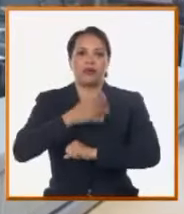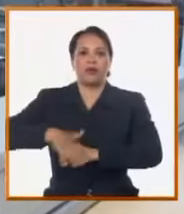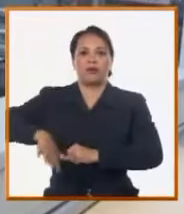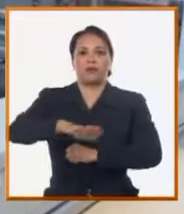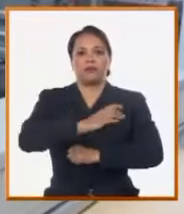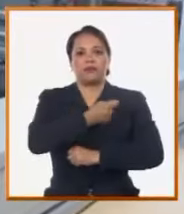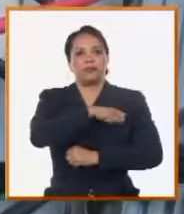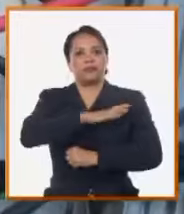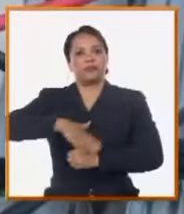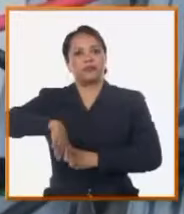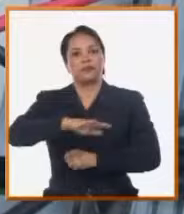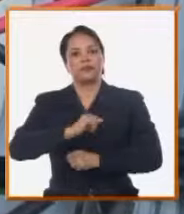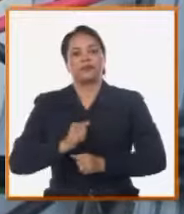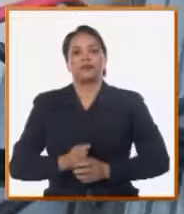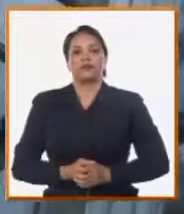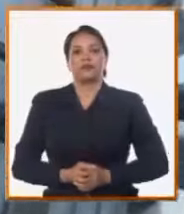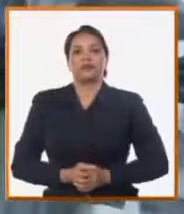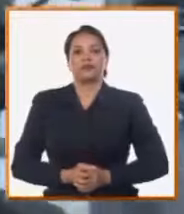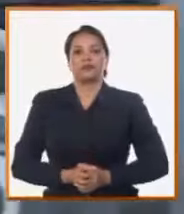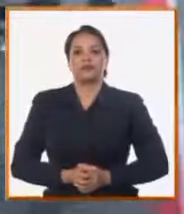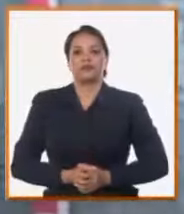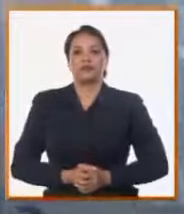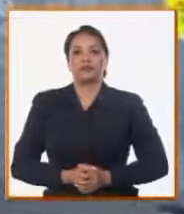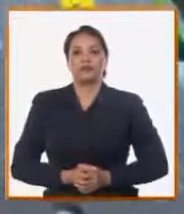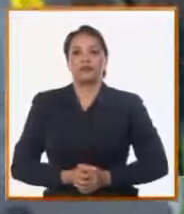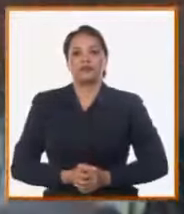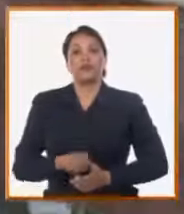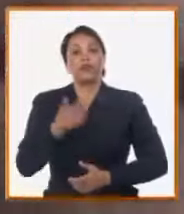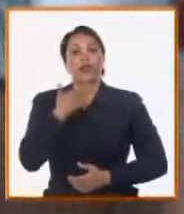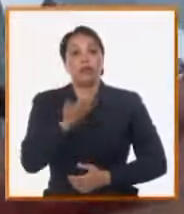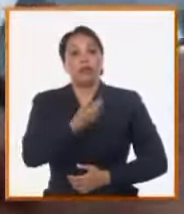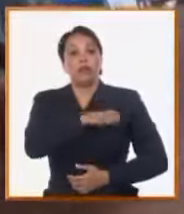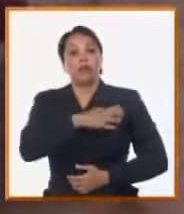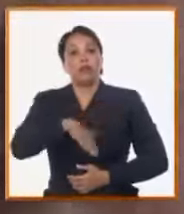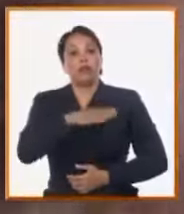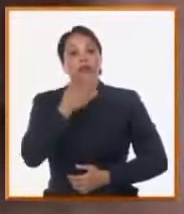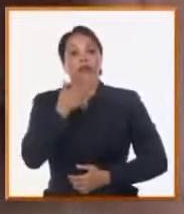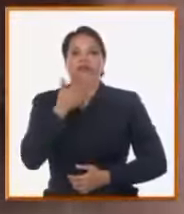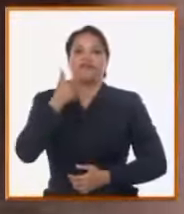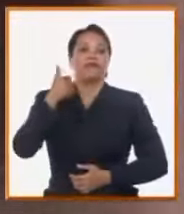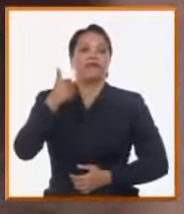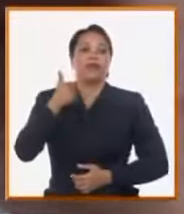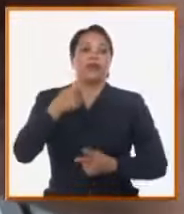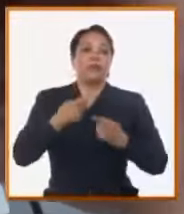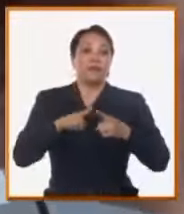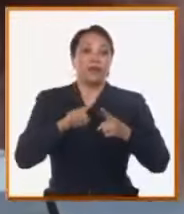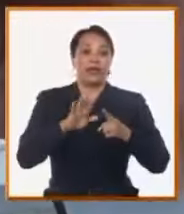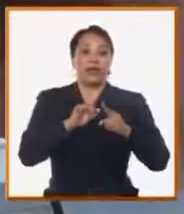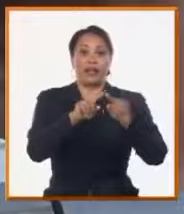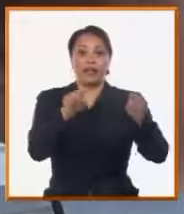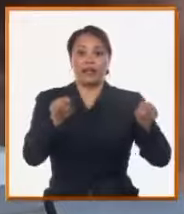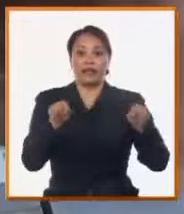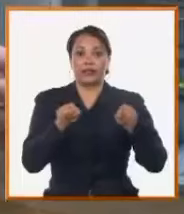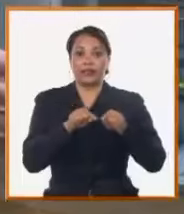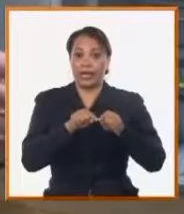Es una garantía para el abasto de agua a la población. ¿Por qué? Porque ya el equipo queda protegido.